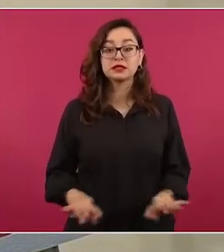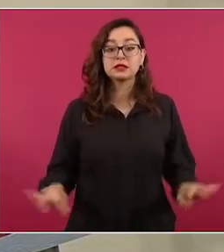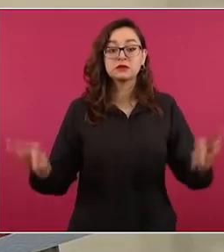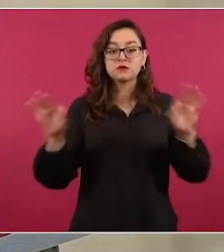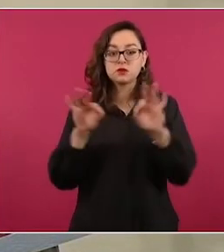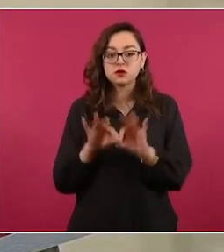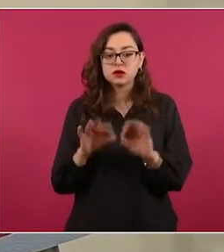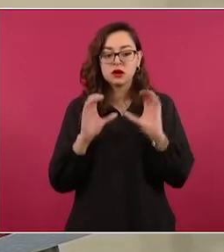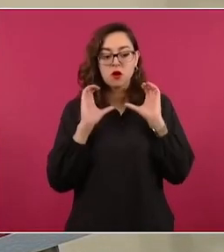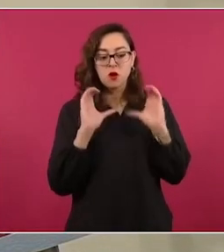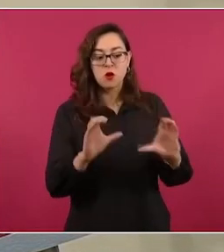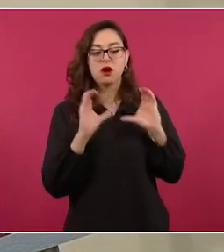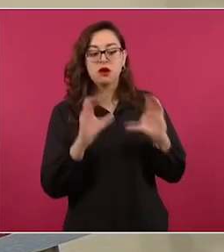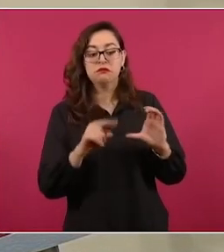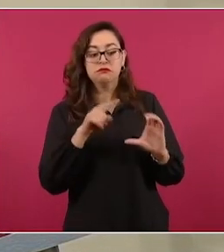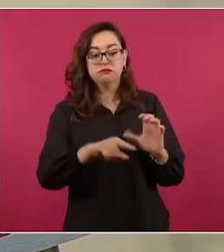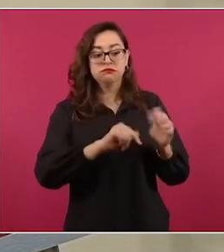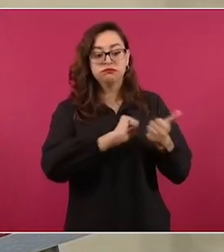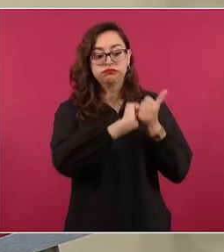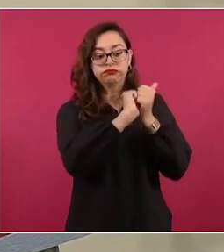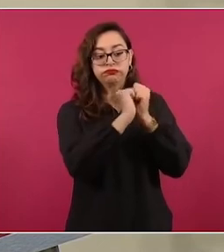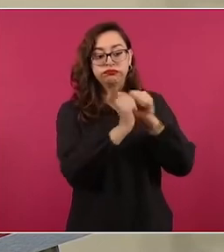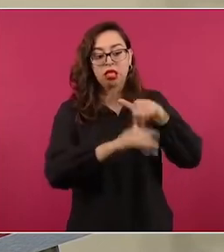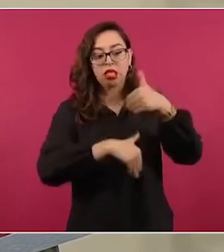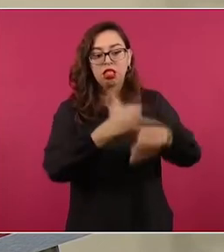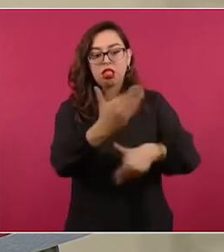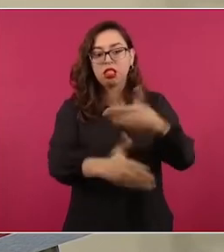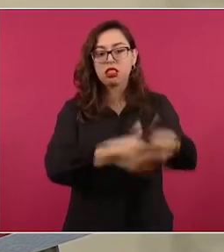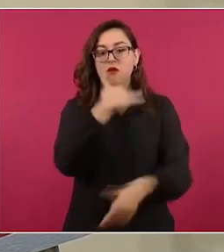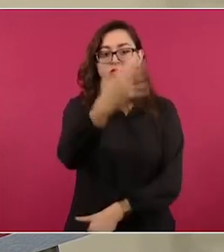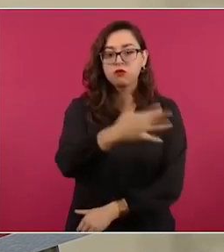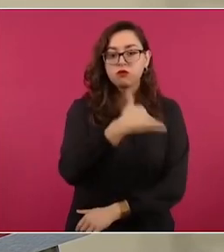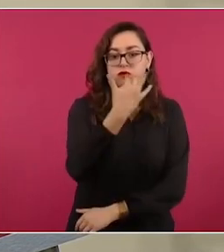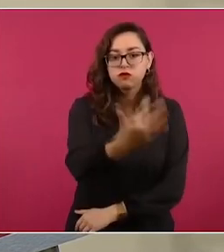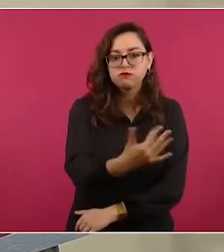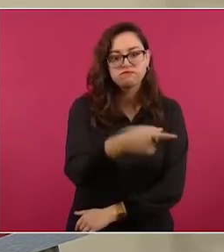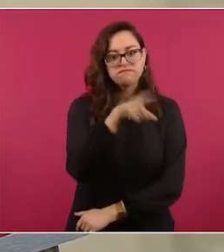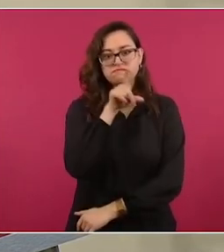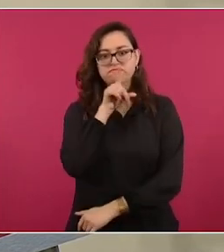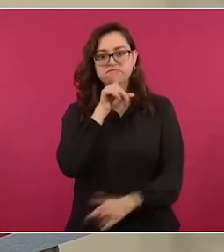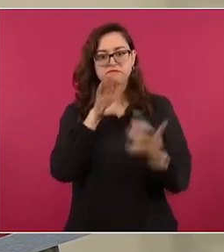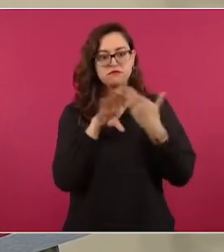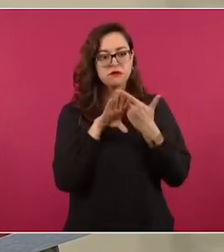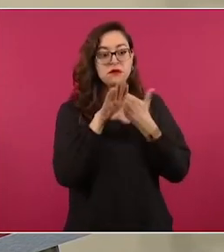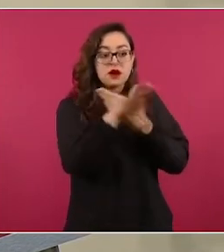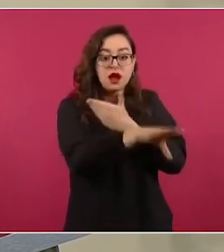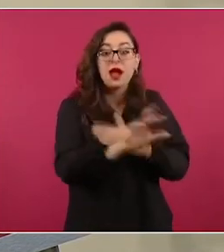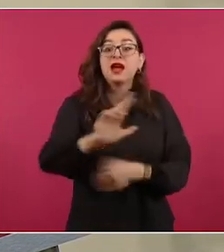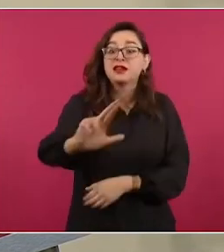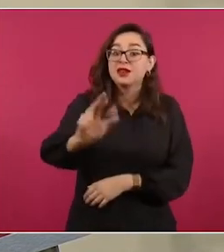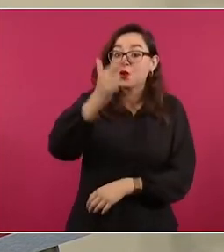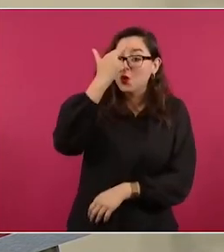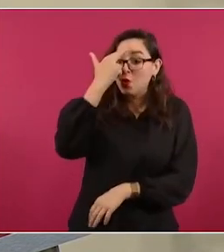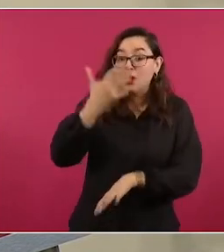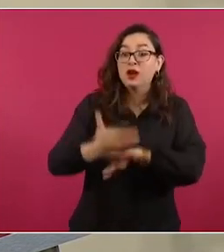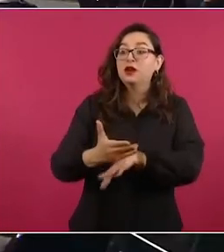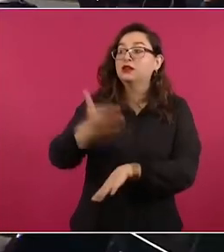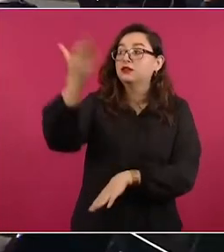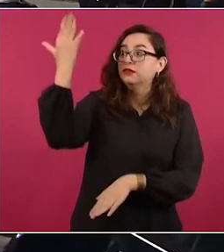corrompa como sucedió con la antigua Policía Federal,